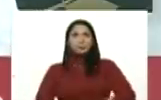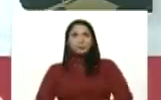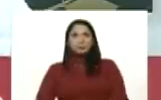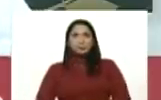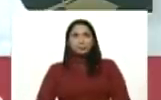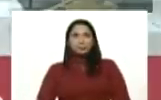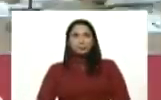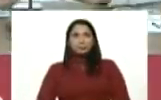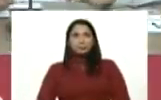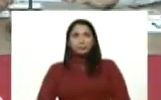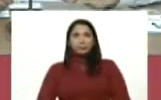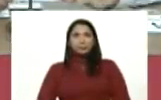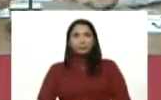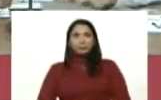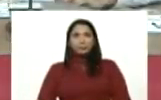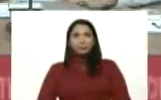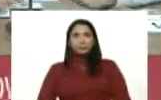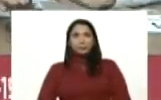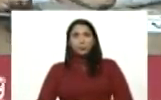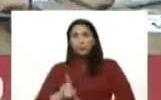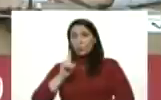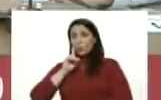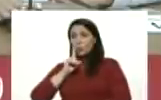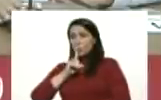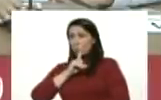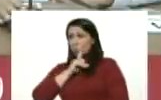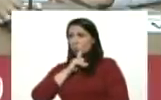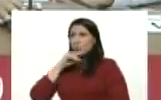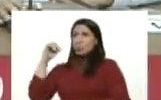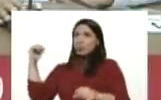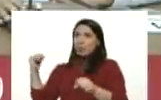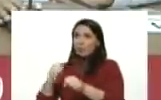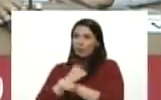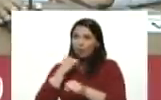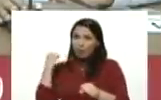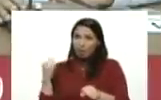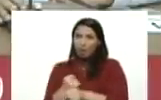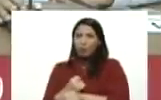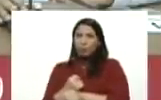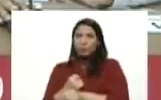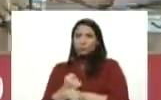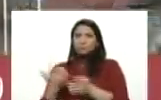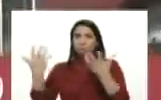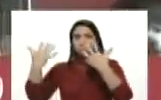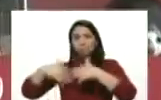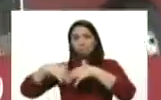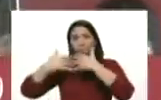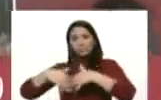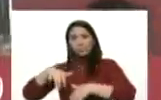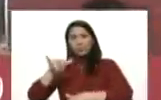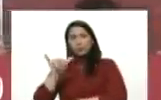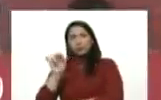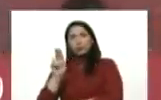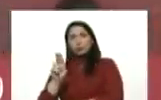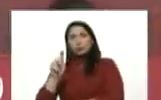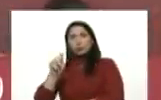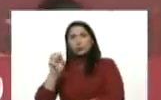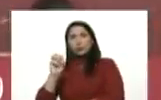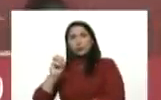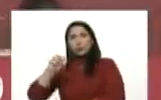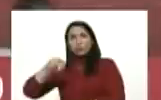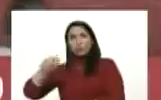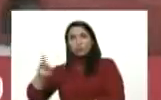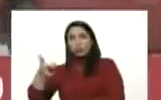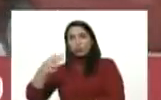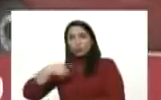Heredia en nombre de los trabajadores de la planta Yutón Venezuela ubicada en